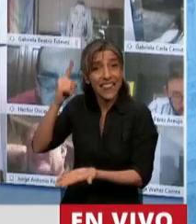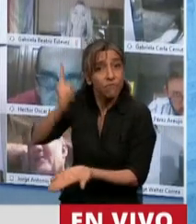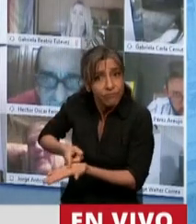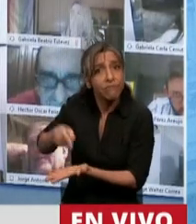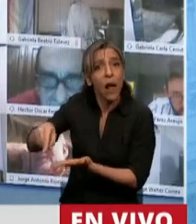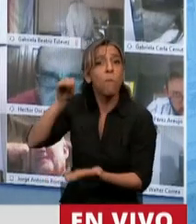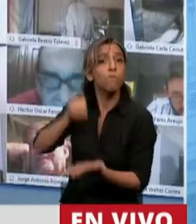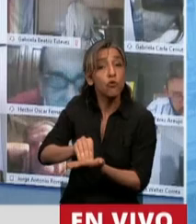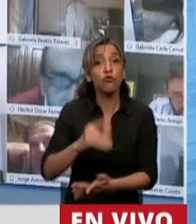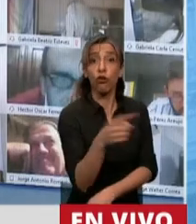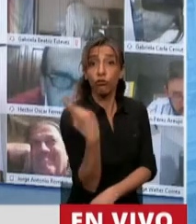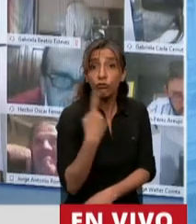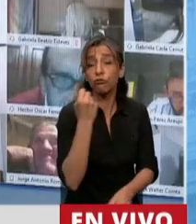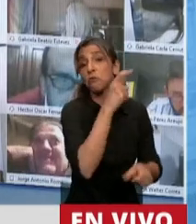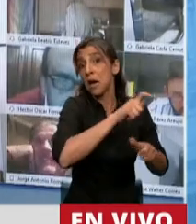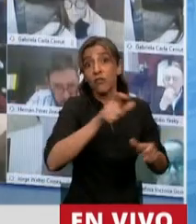especiales?